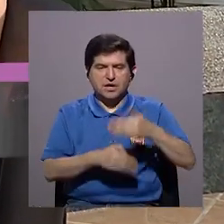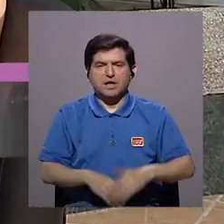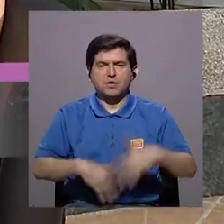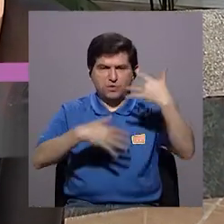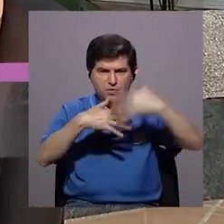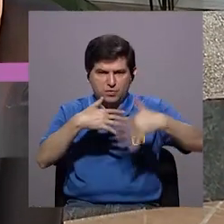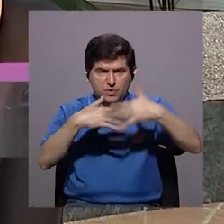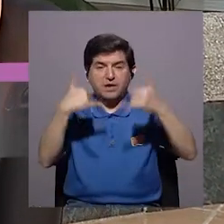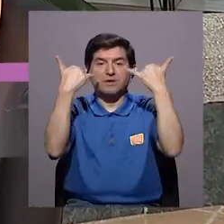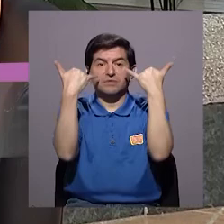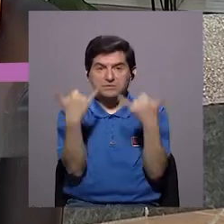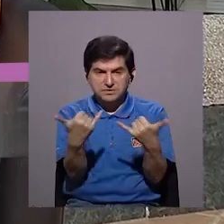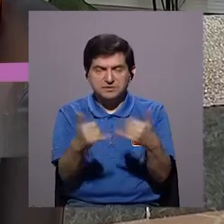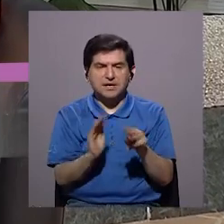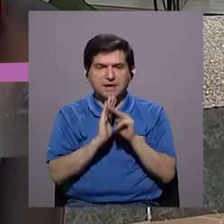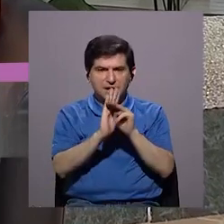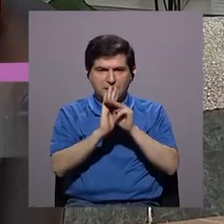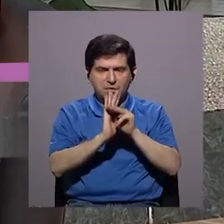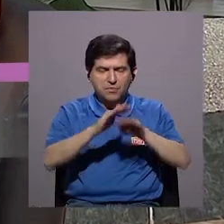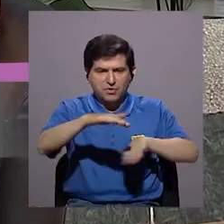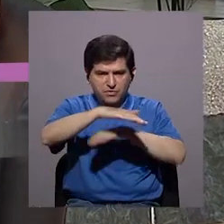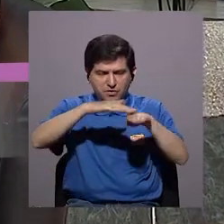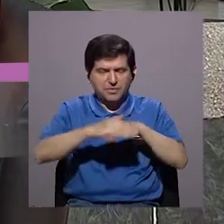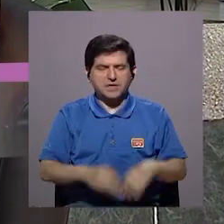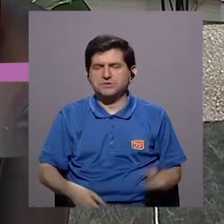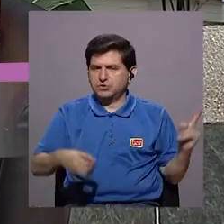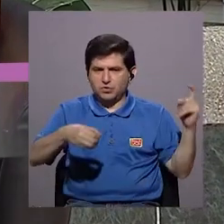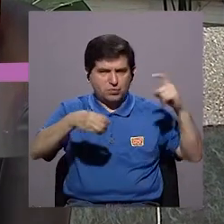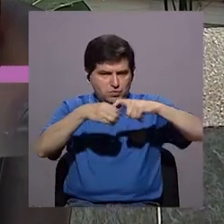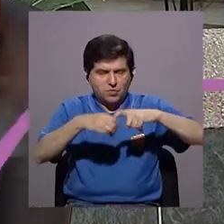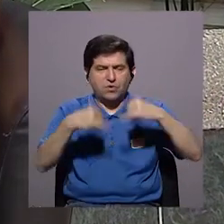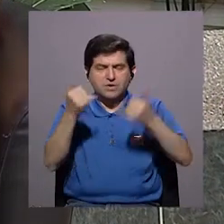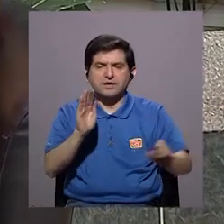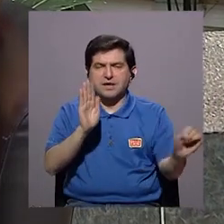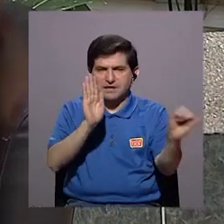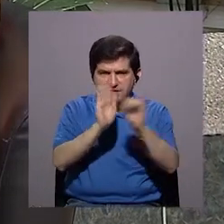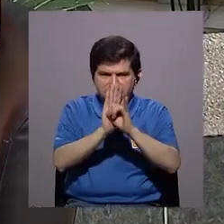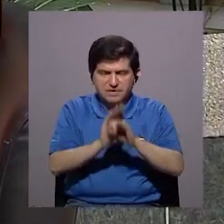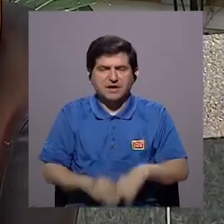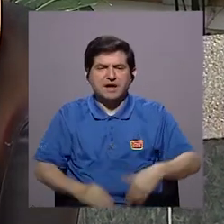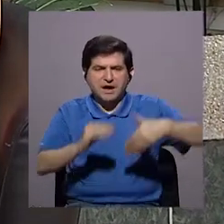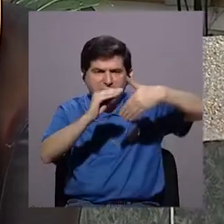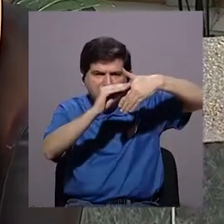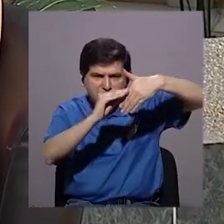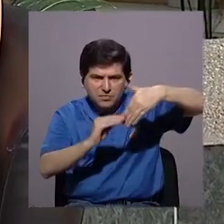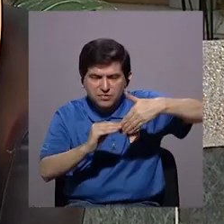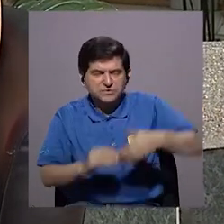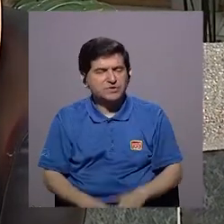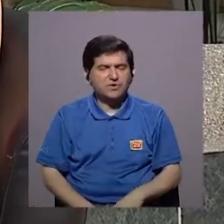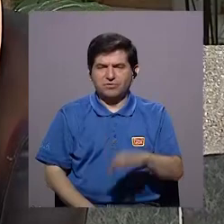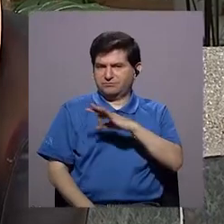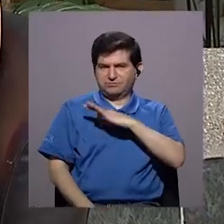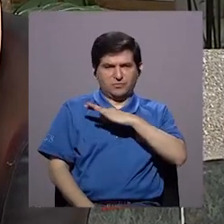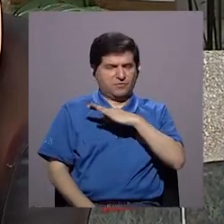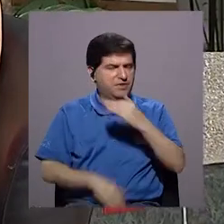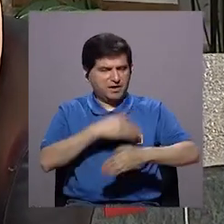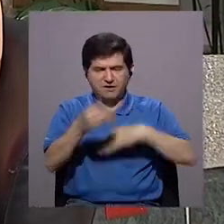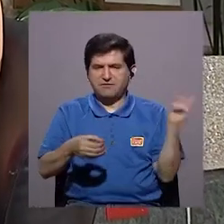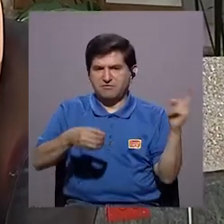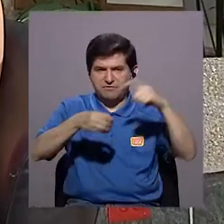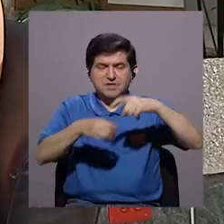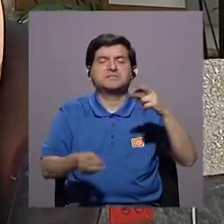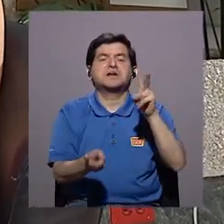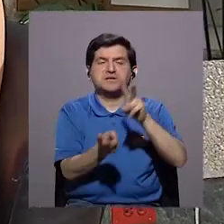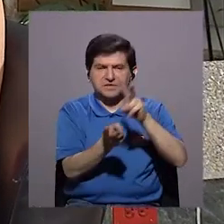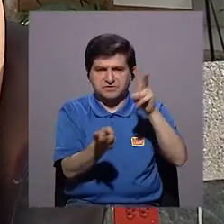después de la menstruación, cuando ya tenemos un patrón básico infértil, es decir, que ya identificamos un moco que no es favorable para la